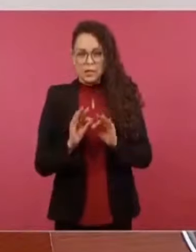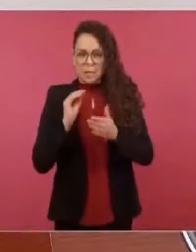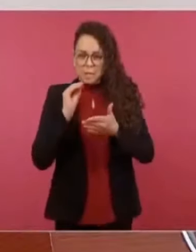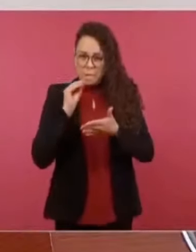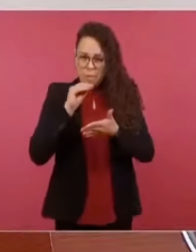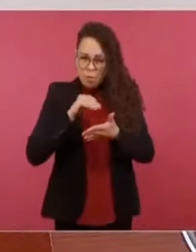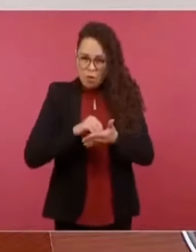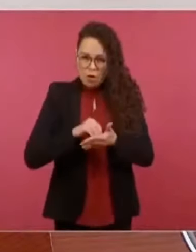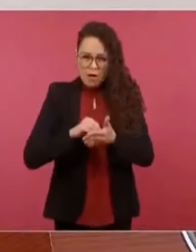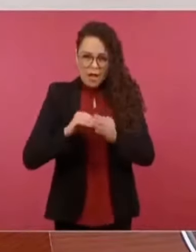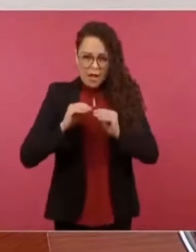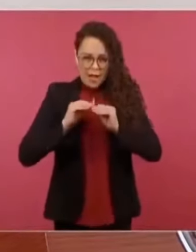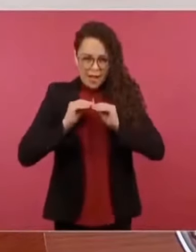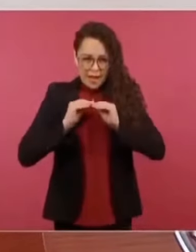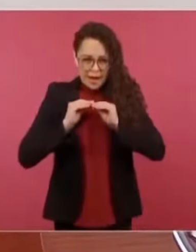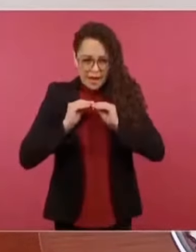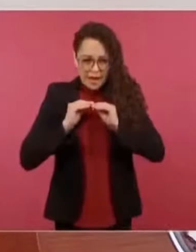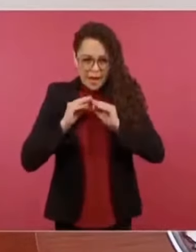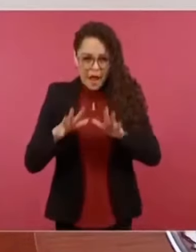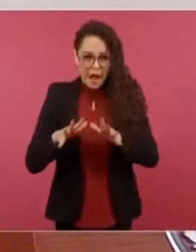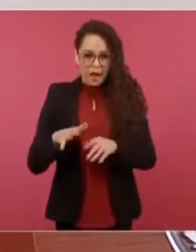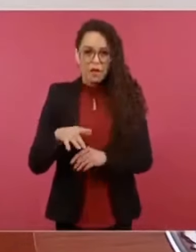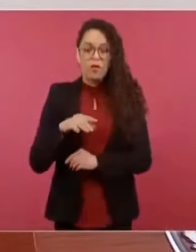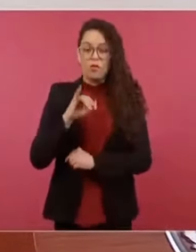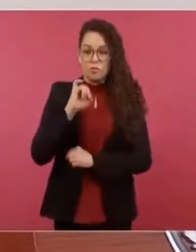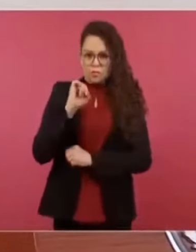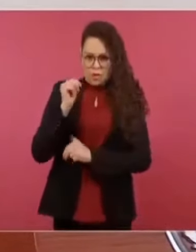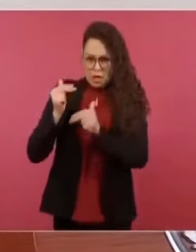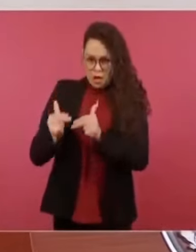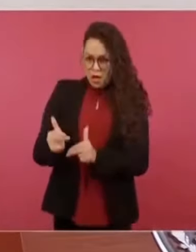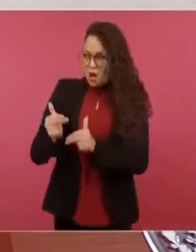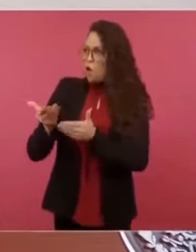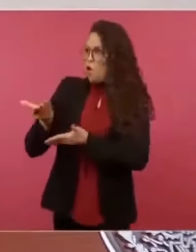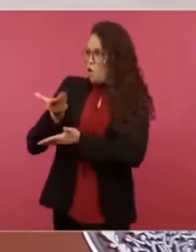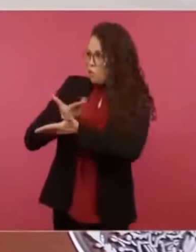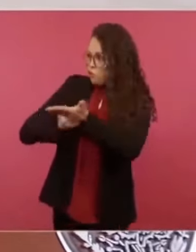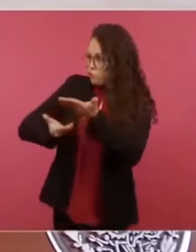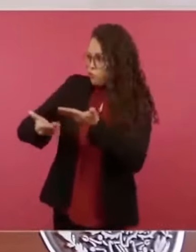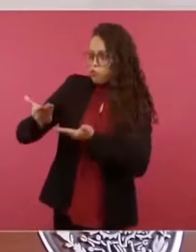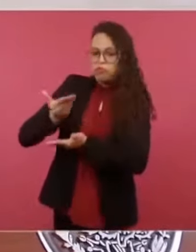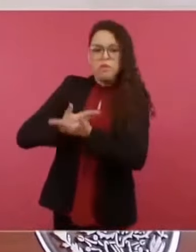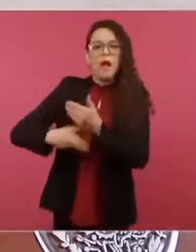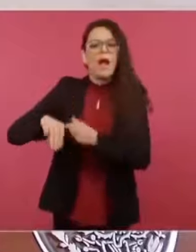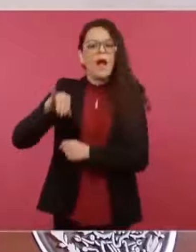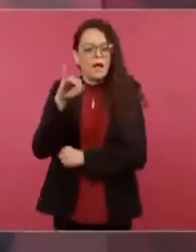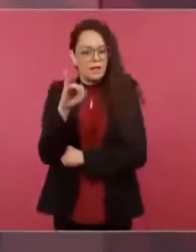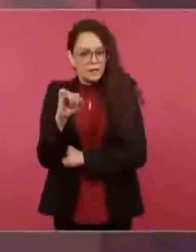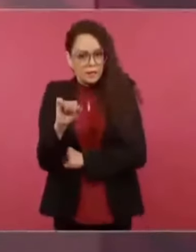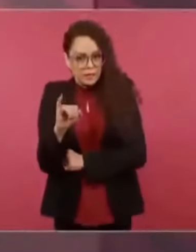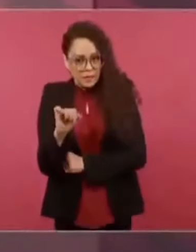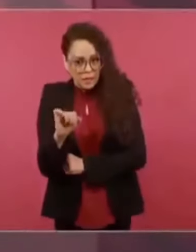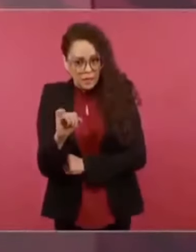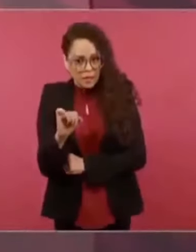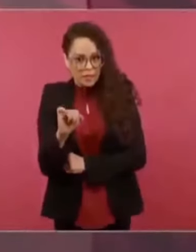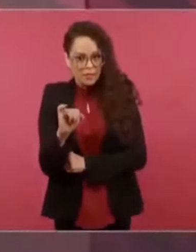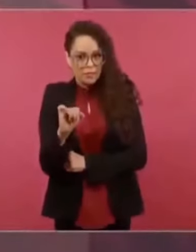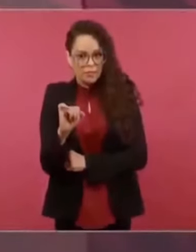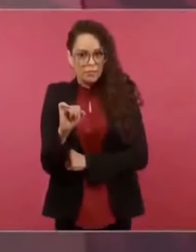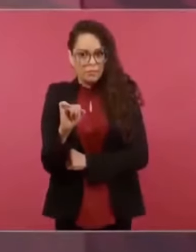es cooperación económica, sí, integración económica, sí,